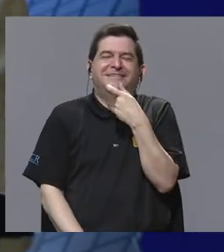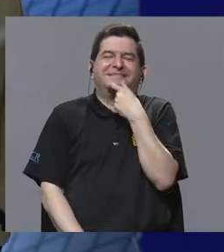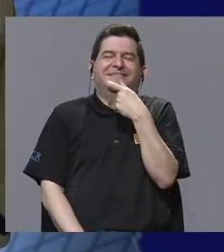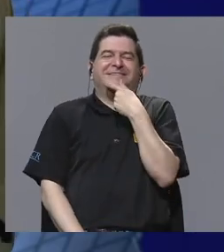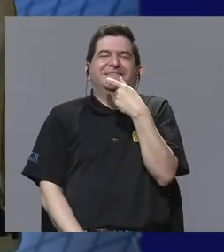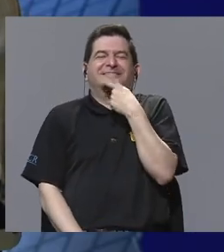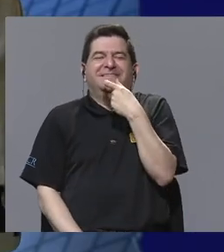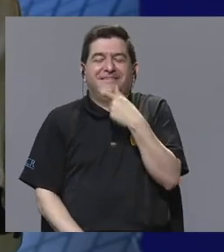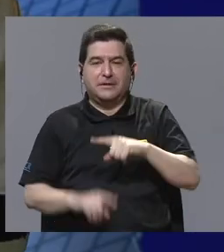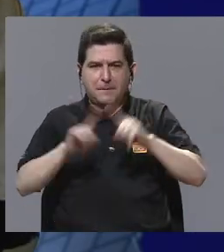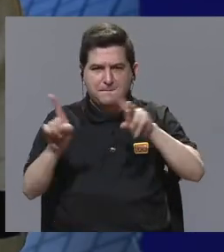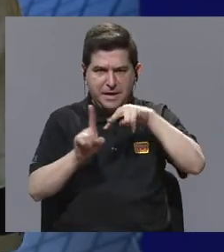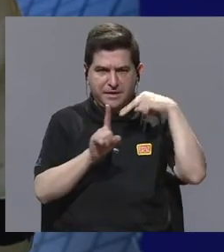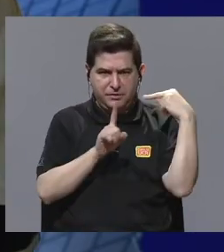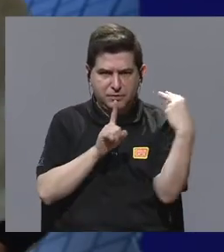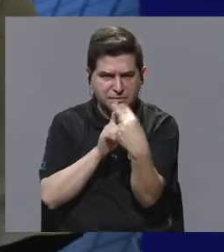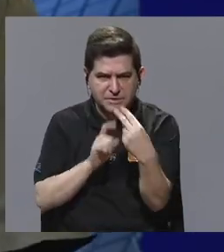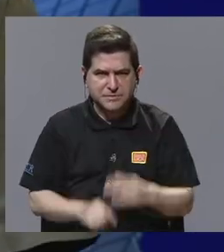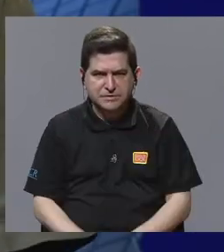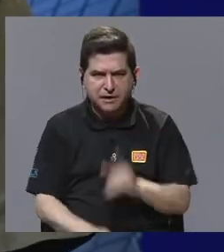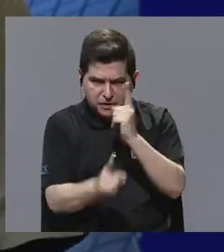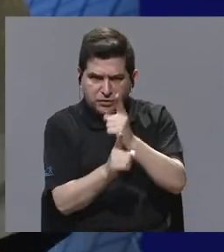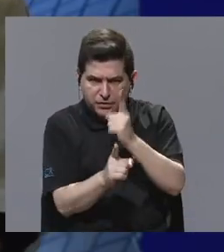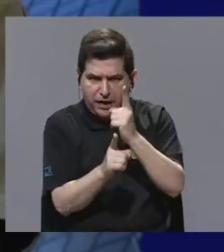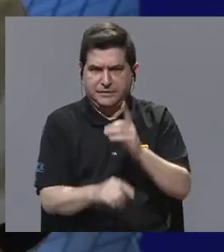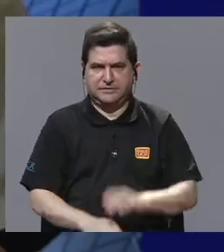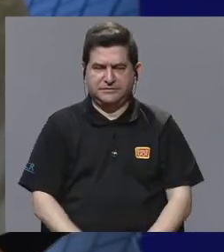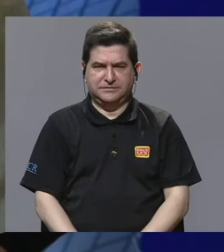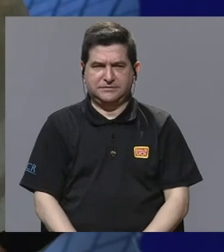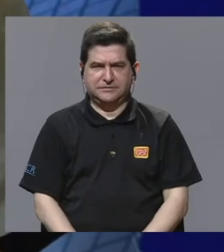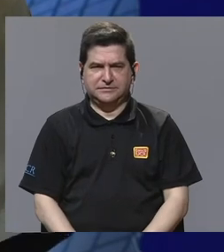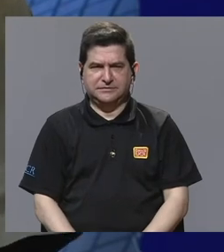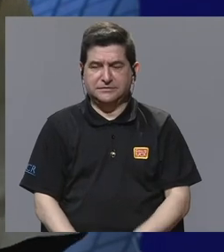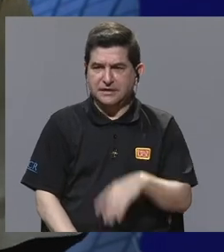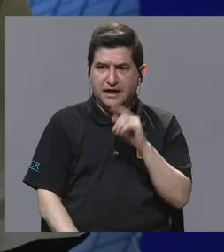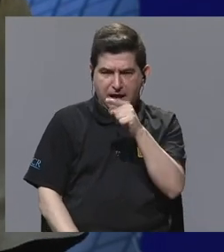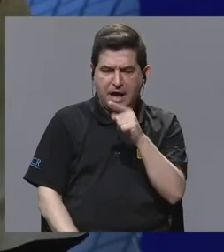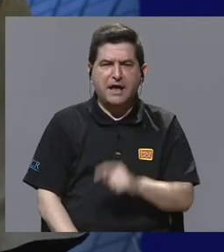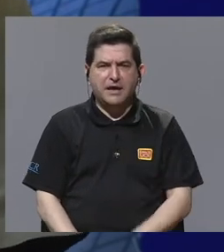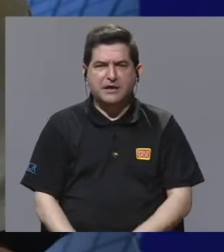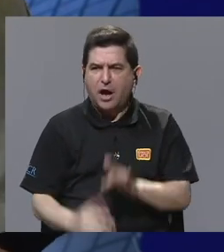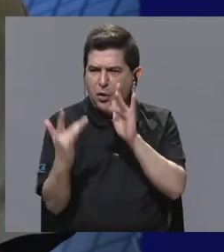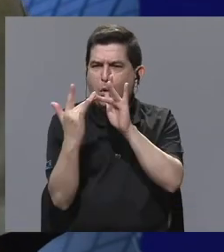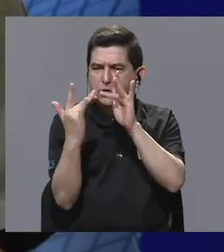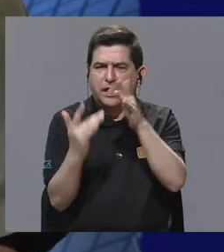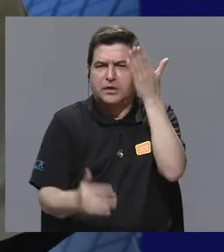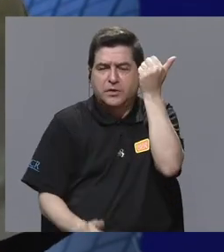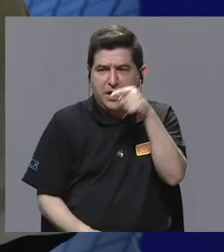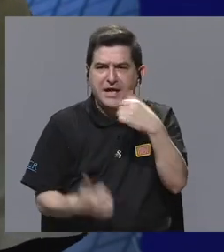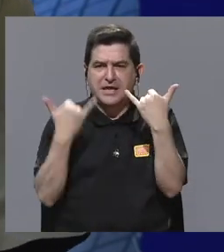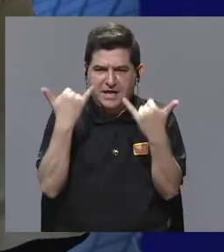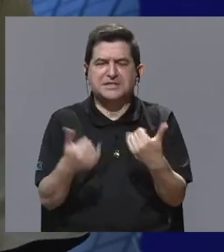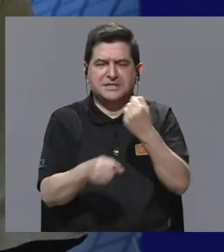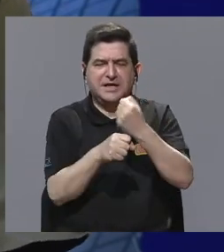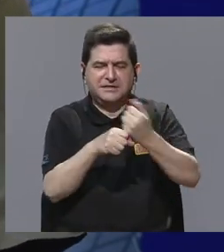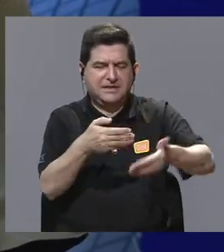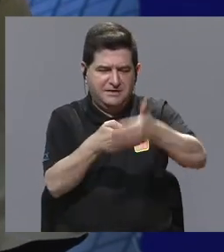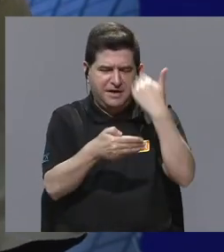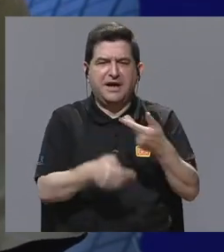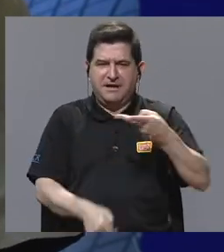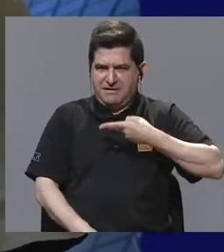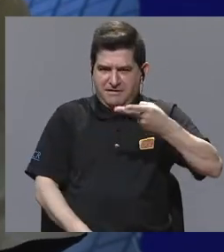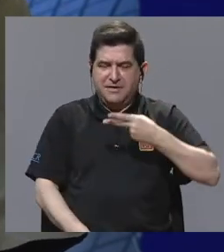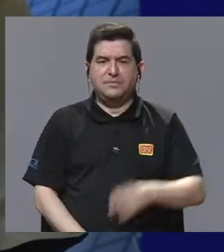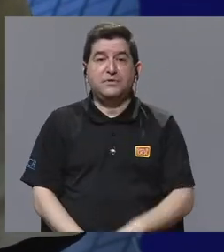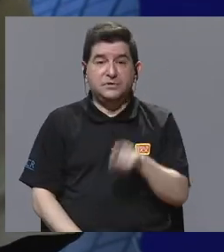Pero con una mirada muy pertinente, o sea, yo creo que a Nicole nos la acercamos justamente porque yo ya había trabajado con ella en otros espacios y tenía una mirada